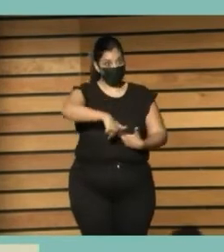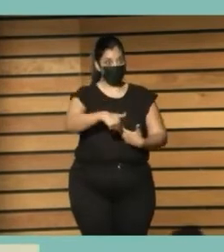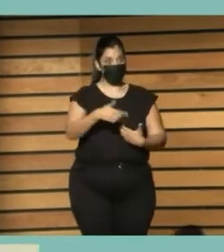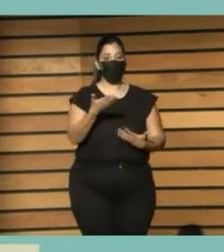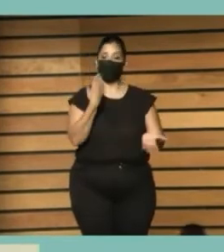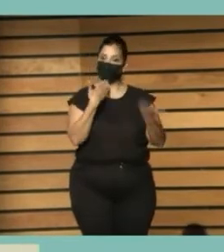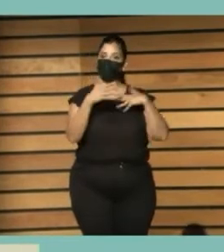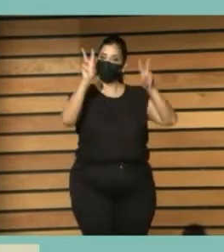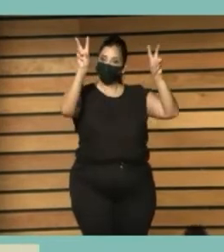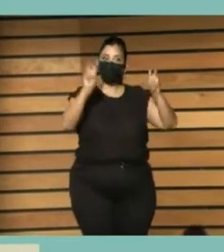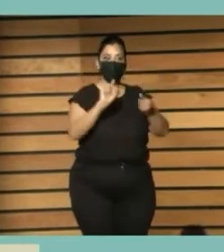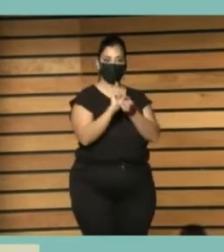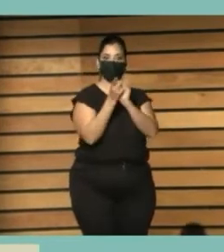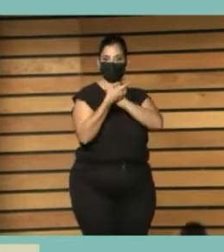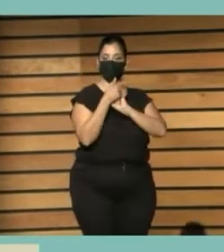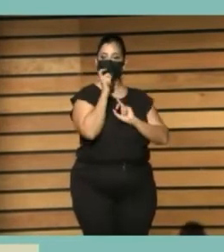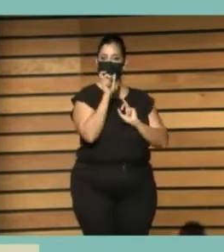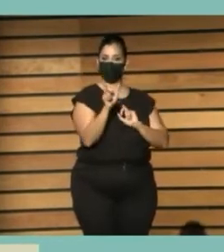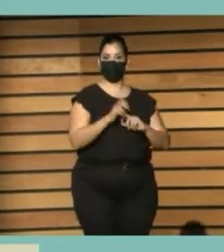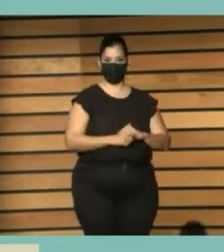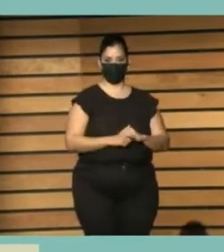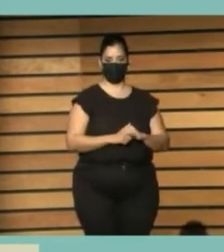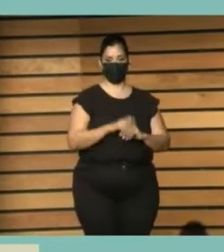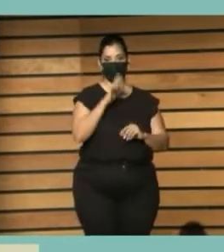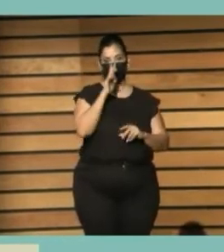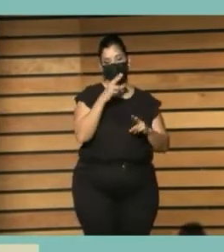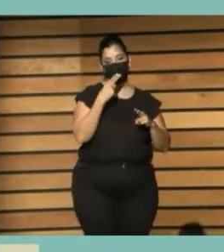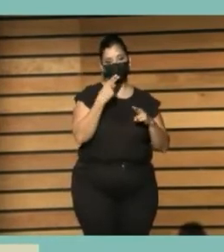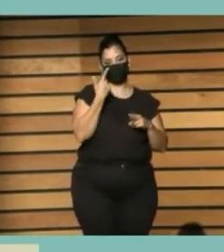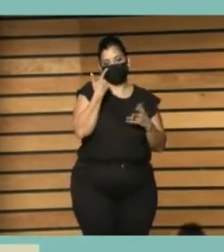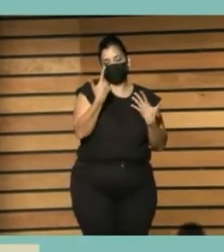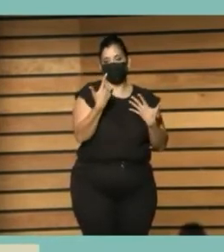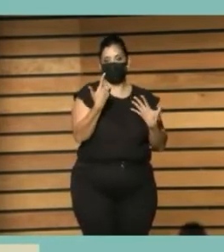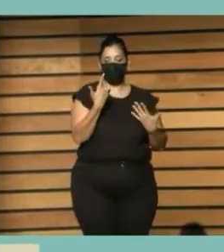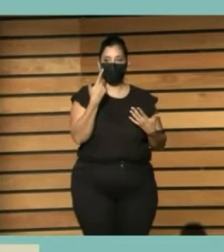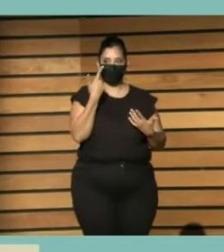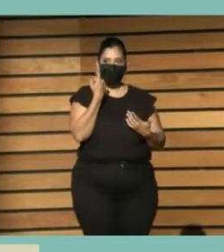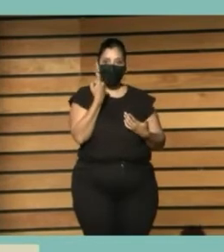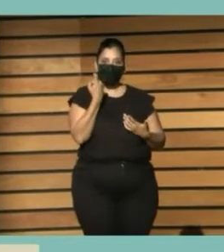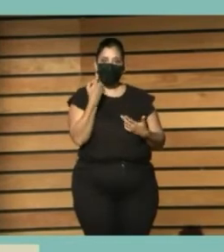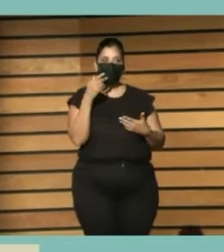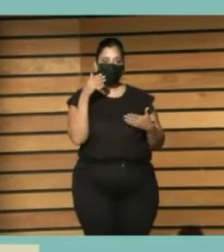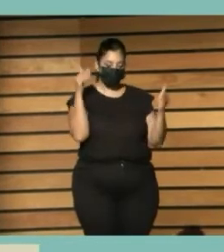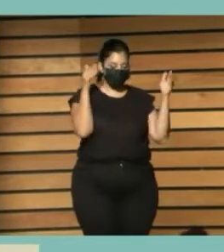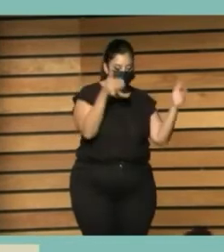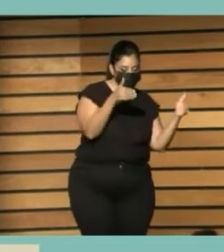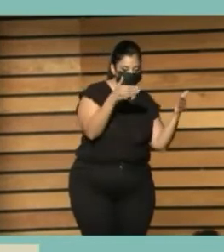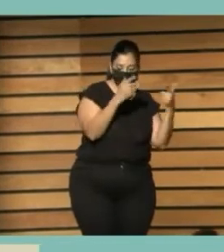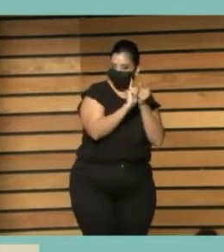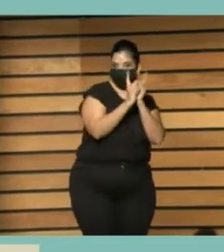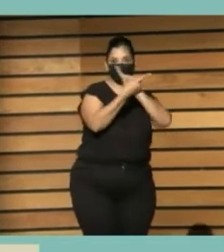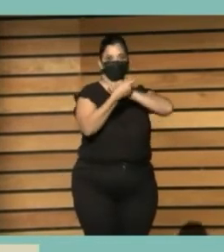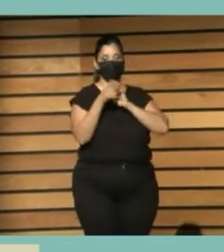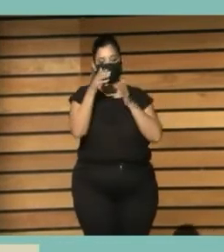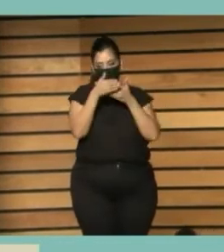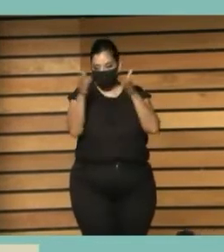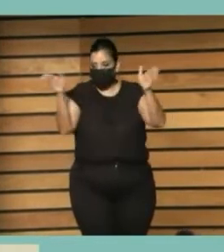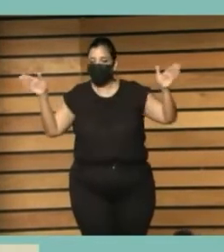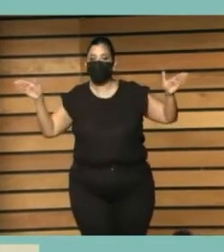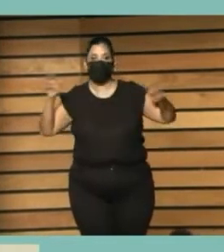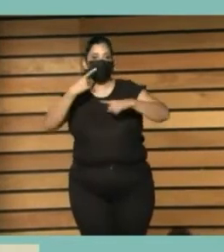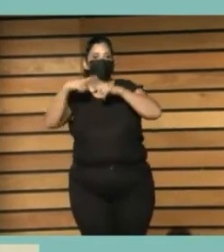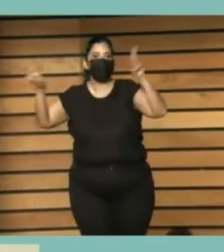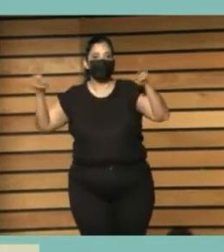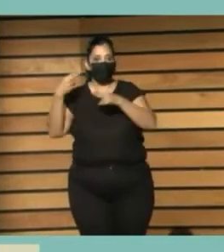incidencia política o de visión para que las bibliotecas sean también parte de otras